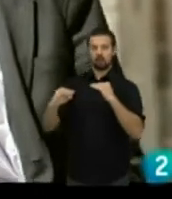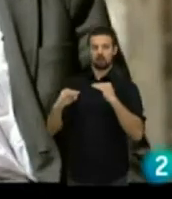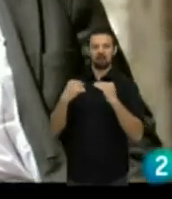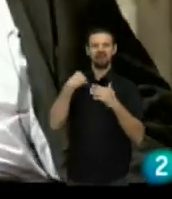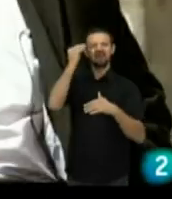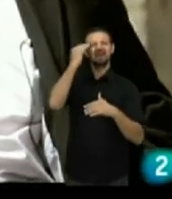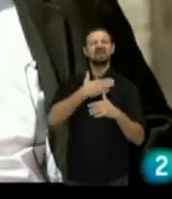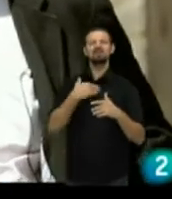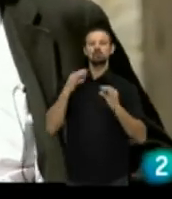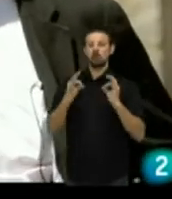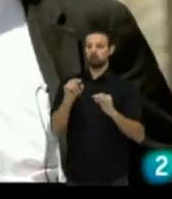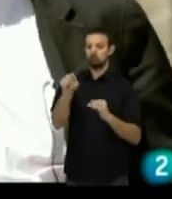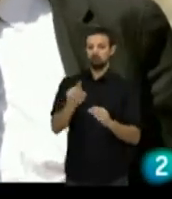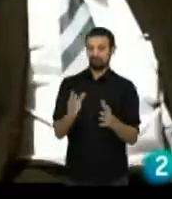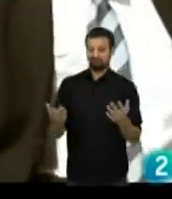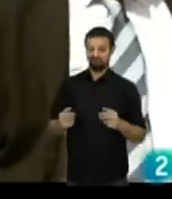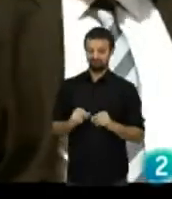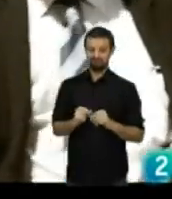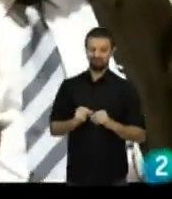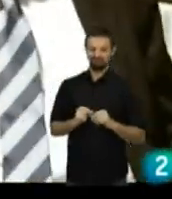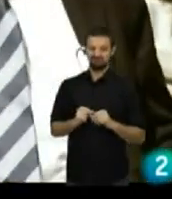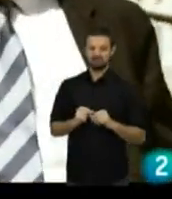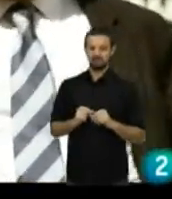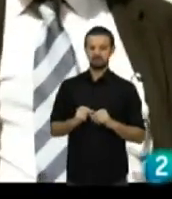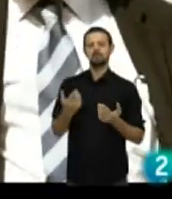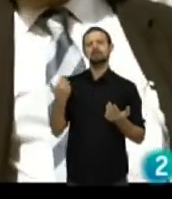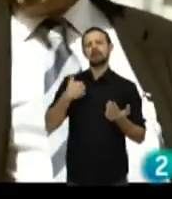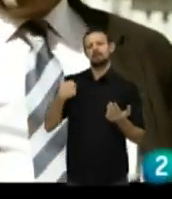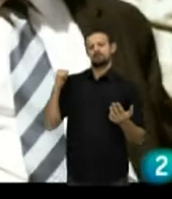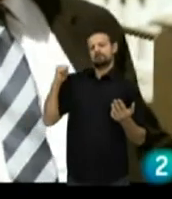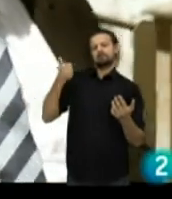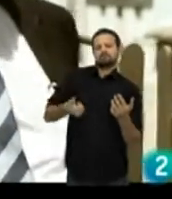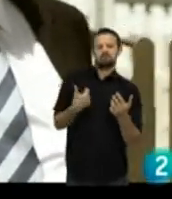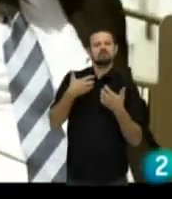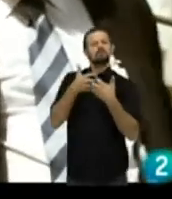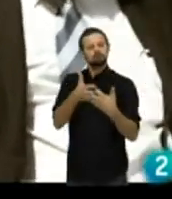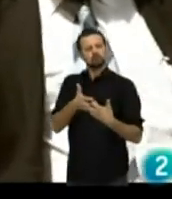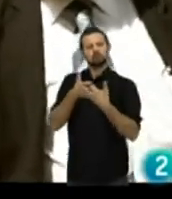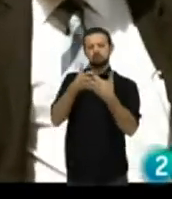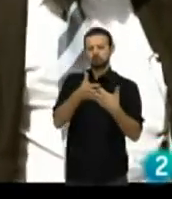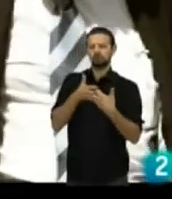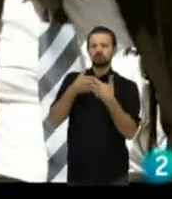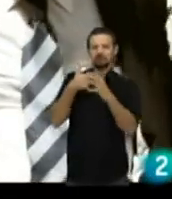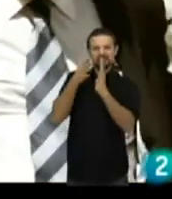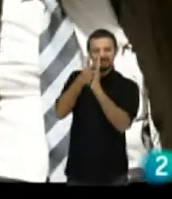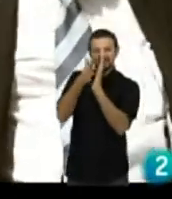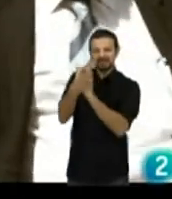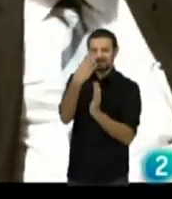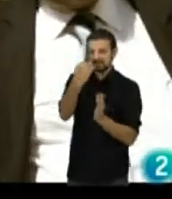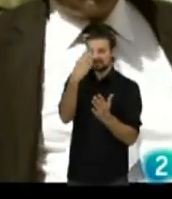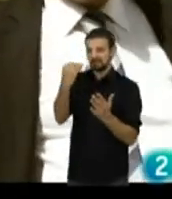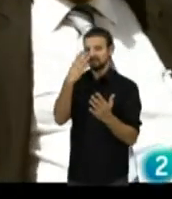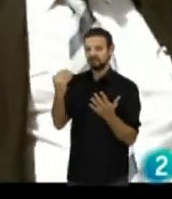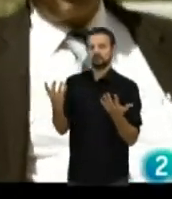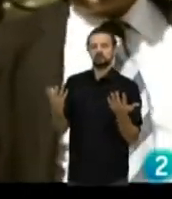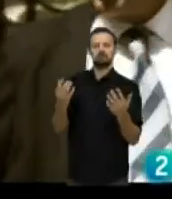No estamos pretendiendo otra cosa, queremos ser como tú. En fin, ha sido toda una pelea, ¿eh? Hasta hacer comprender ciertas cosas. Seguro, seguro.